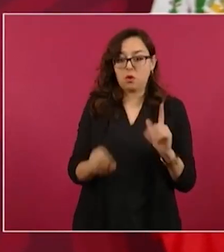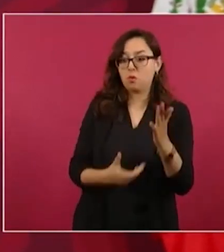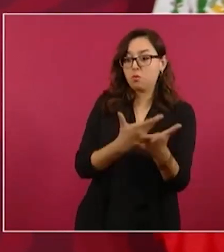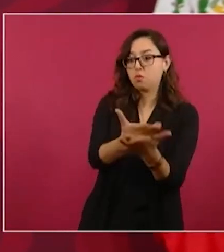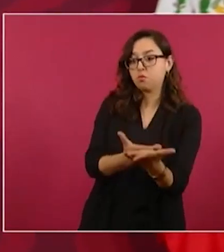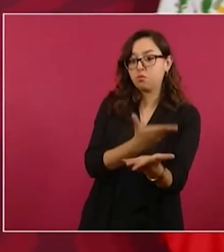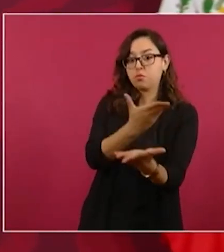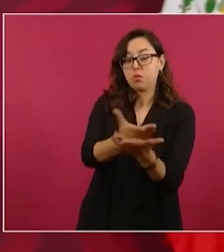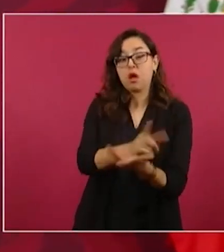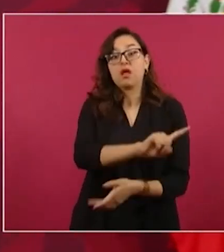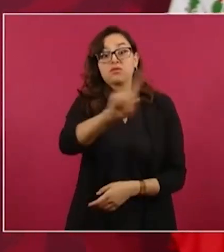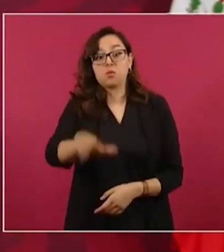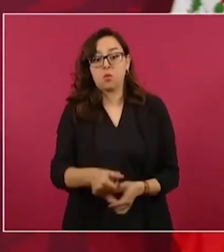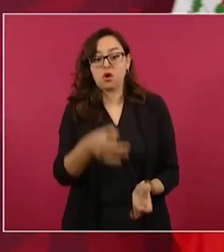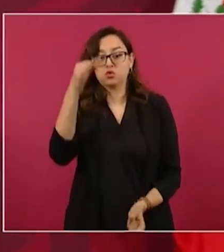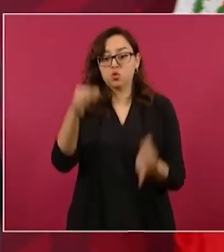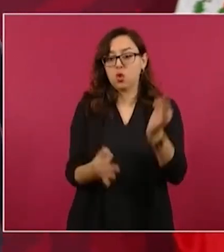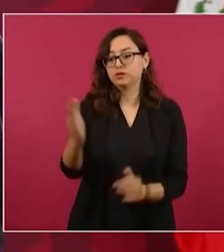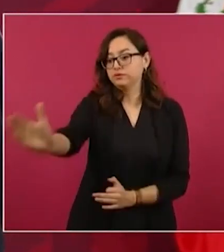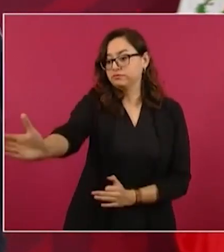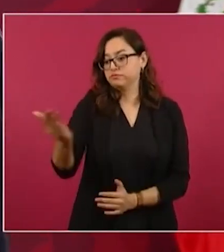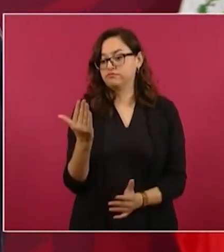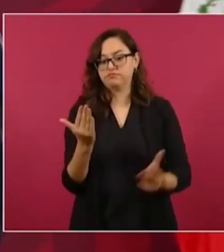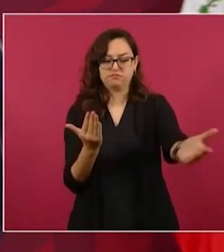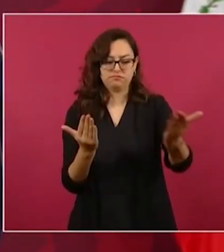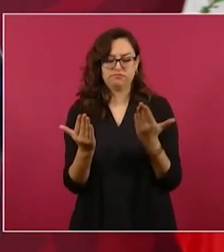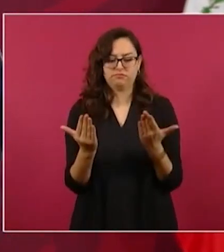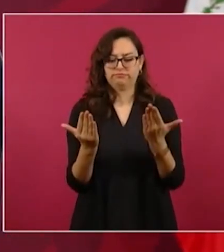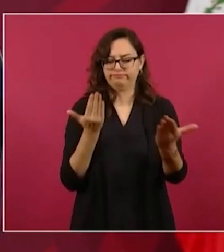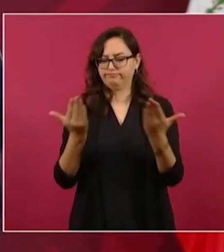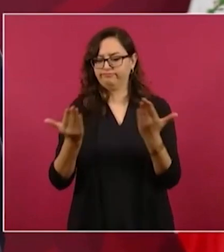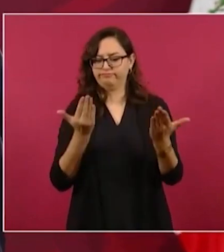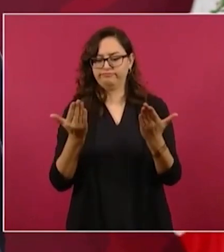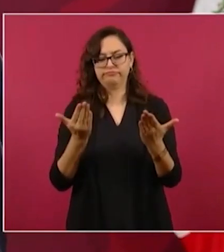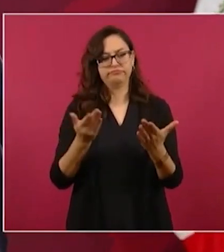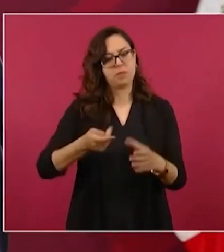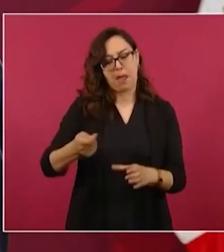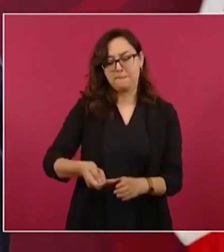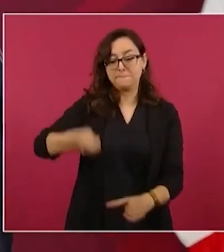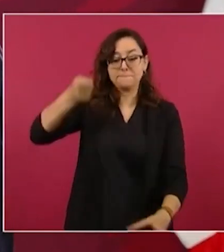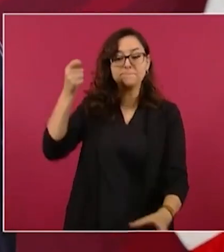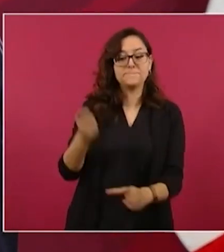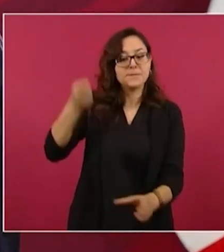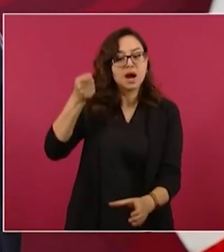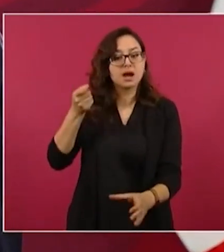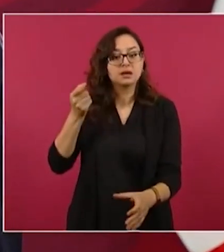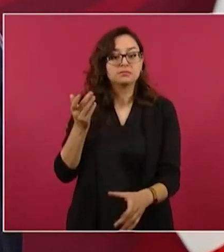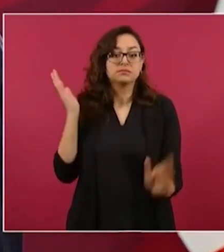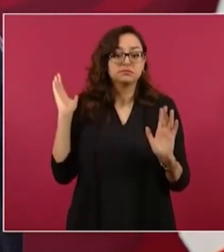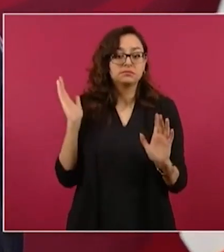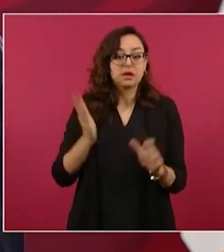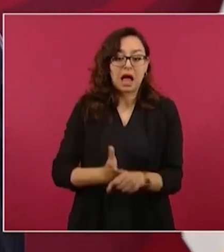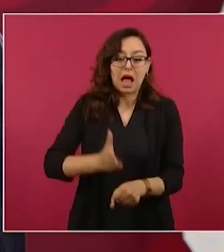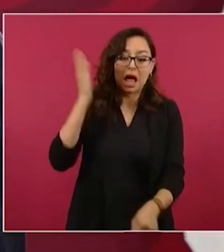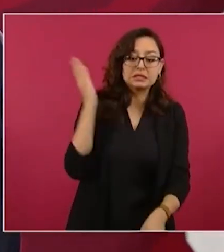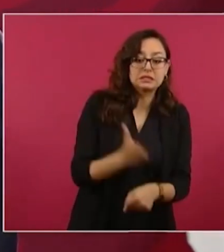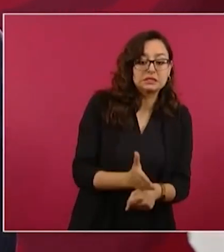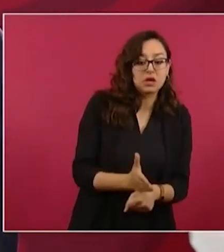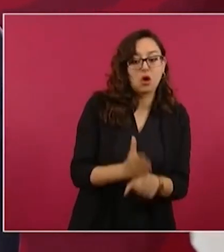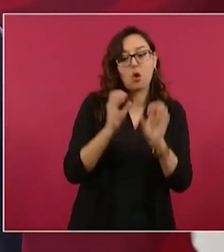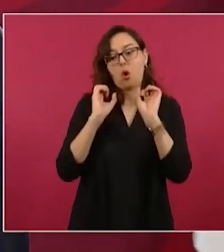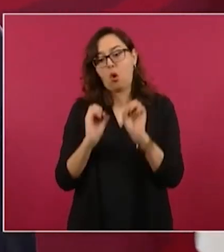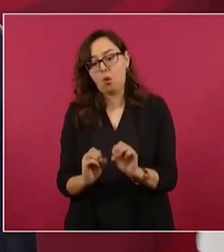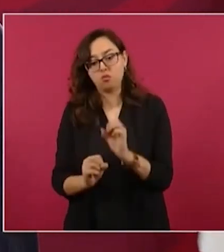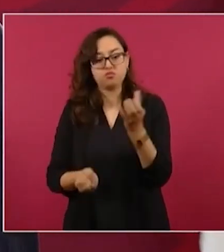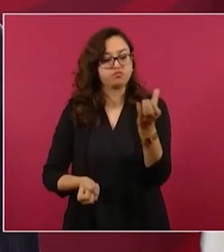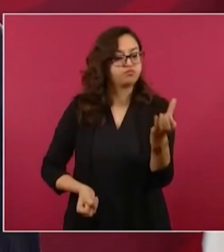auténtico estado de derecho, no en un estado de chueco como se